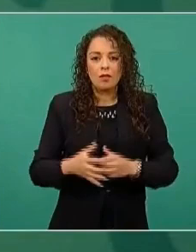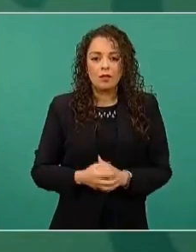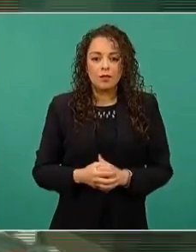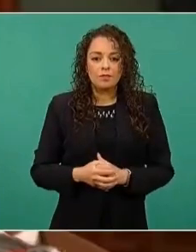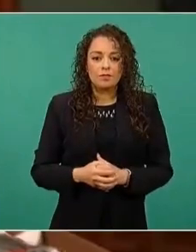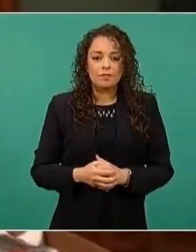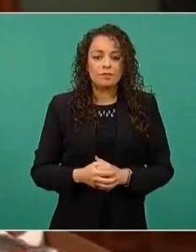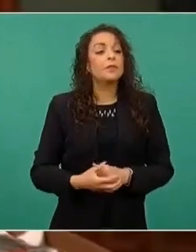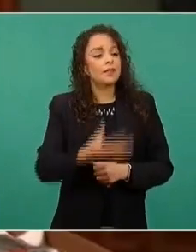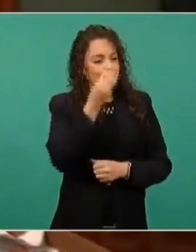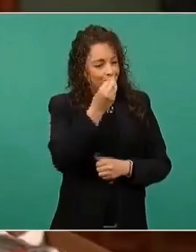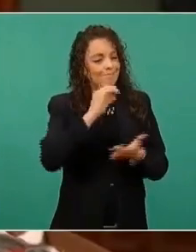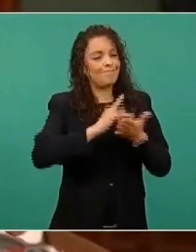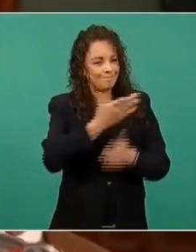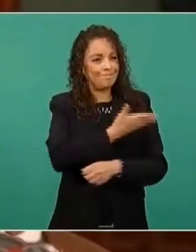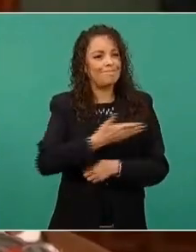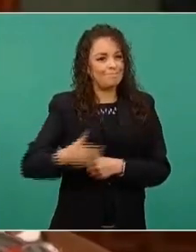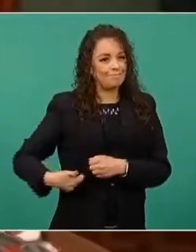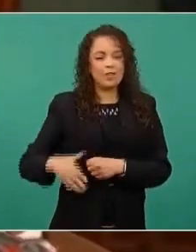amable, Y nada más, ahorita rápidamente, para que…